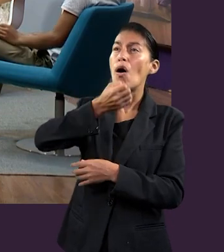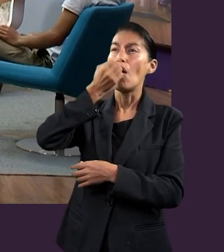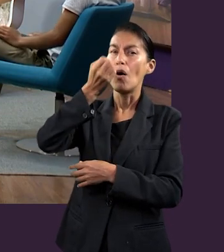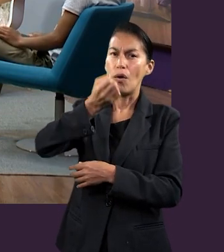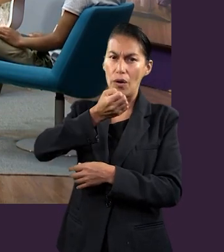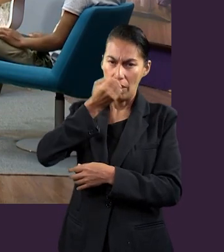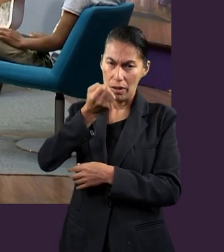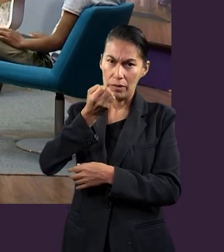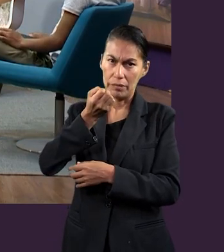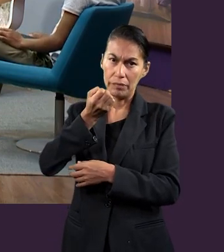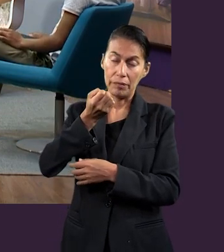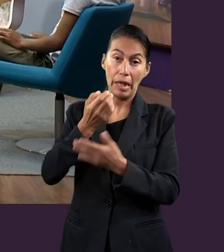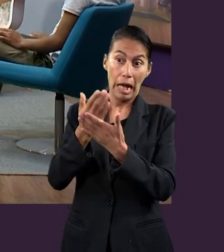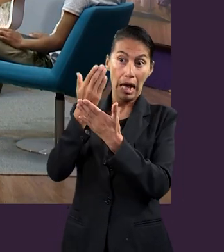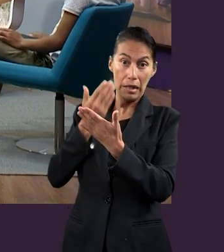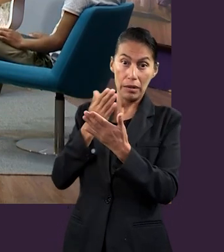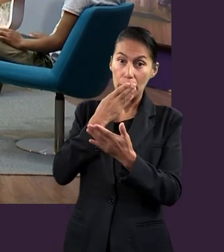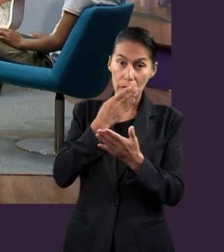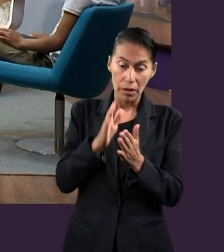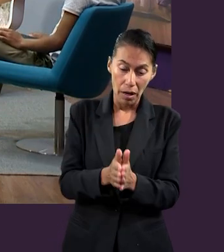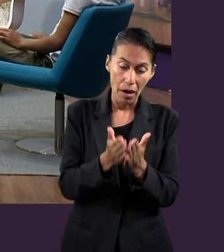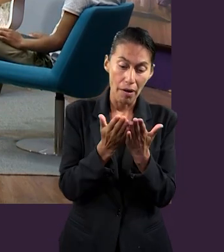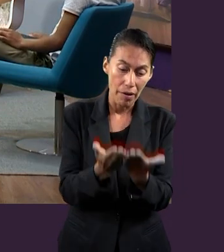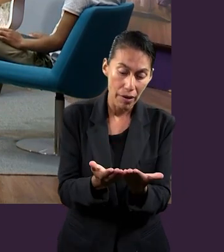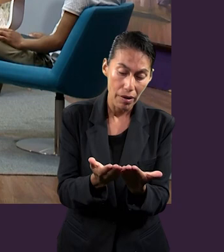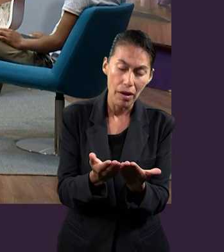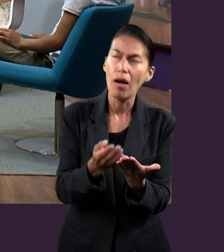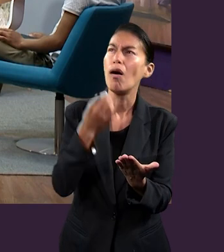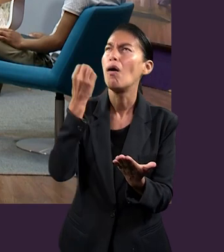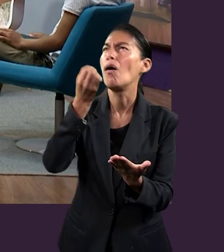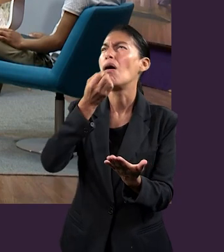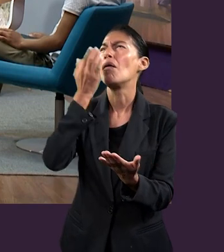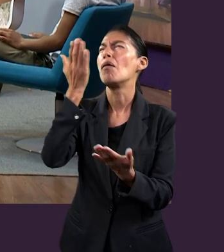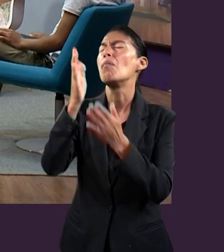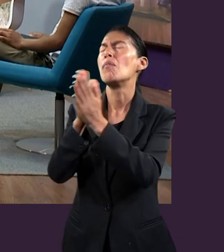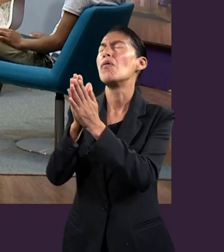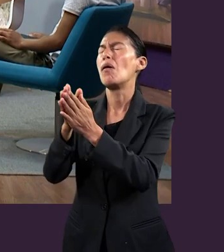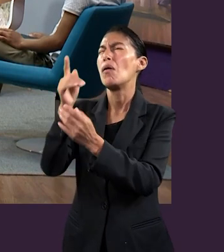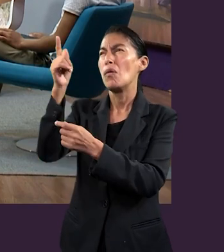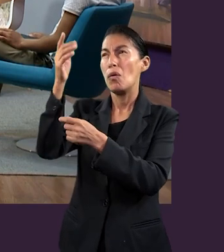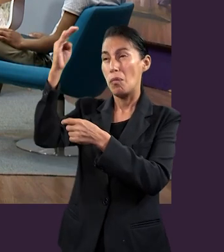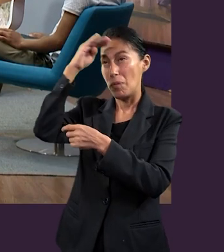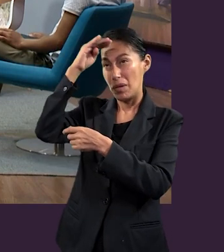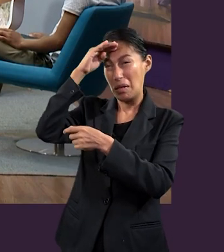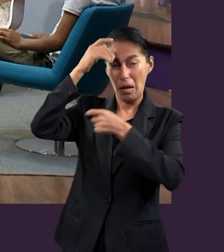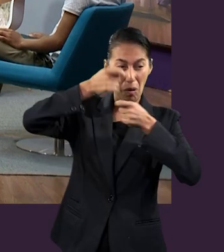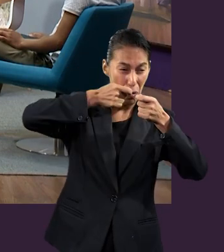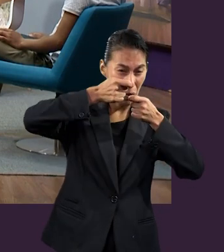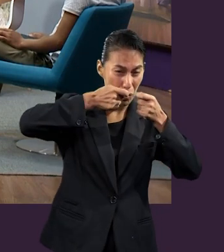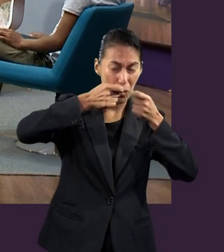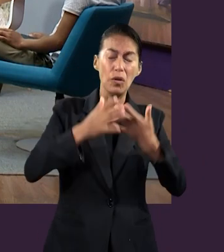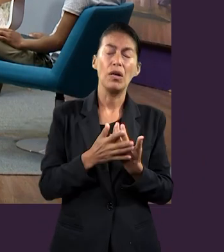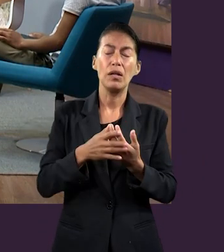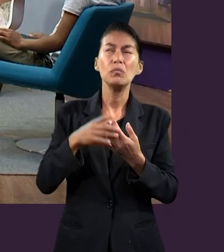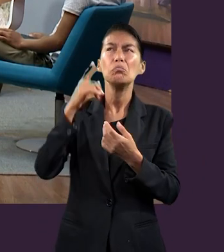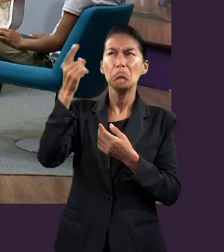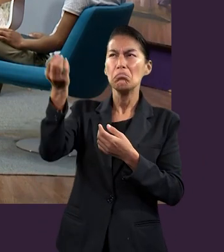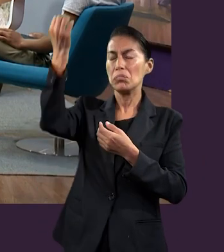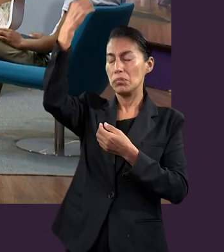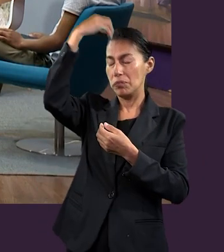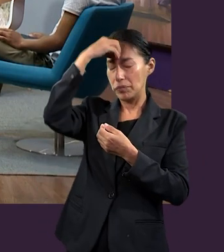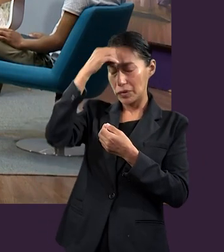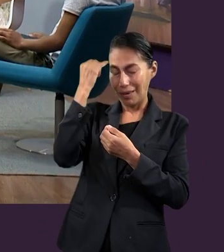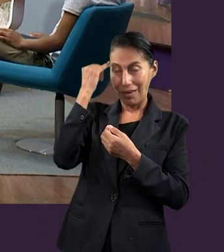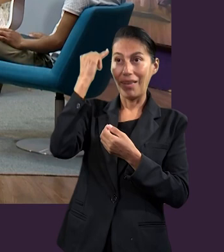importante cuando abrimos la Biblia, pedir que Dios pueda secuestrar nuestros pensamientos, tomar posesión de nuestra